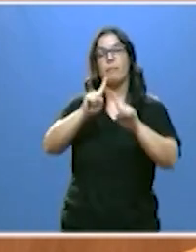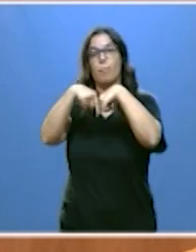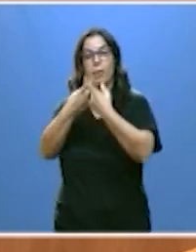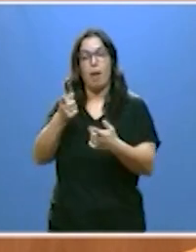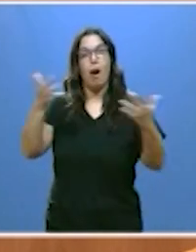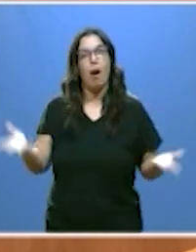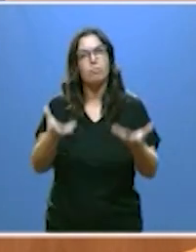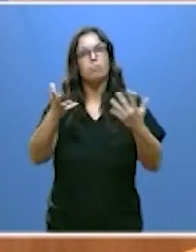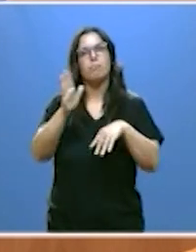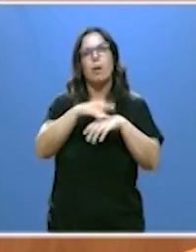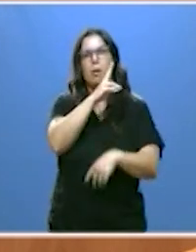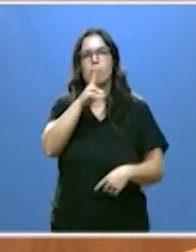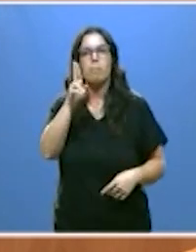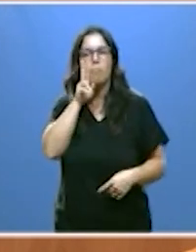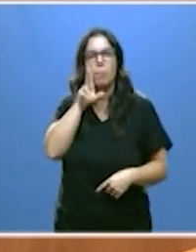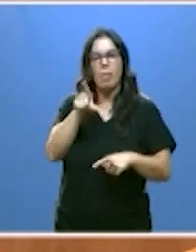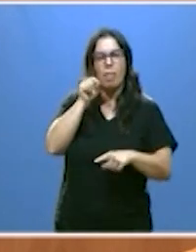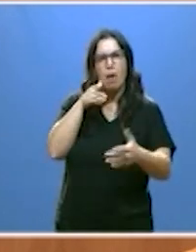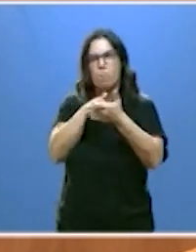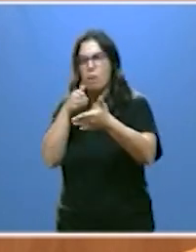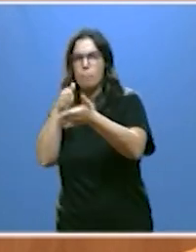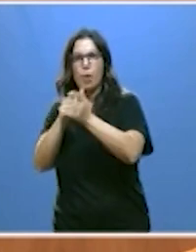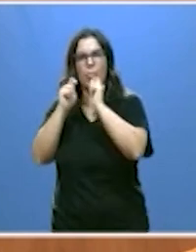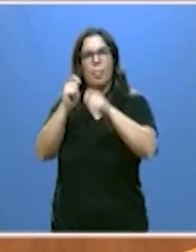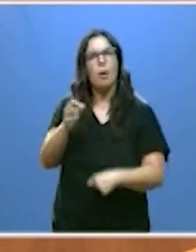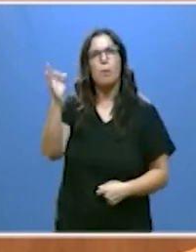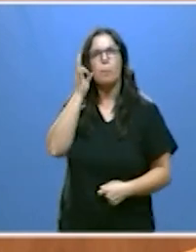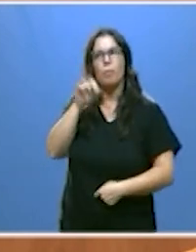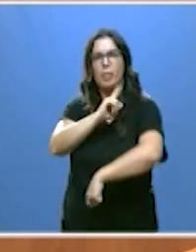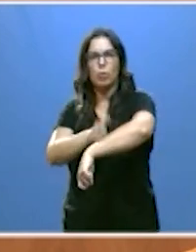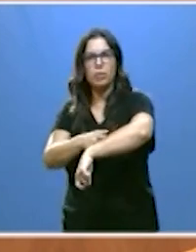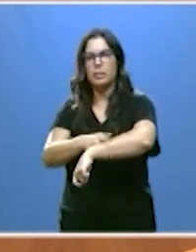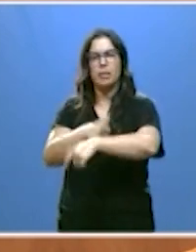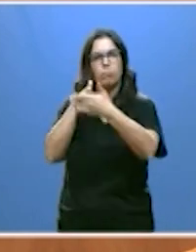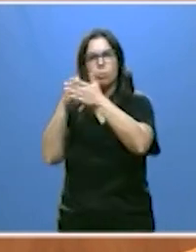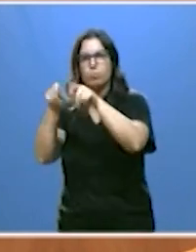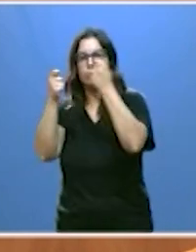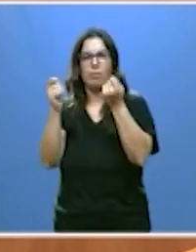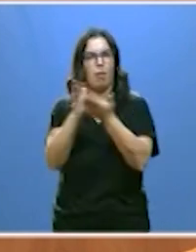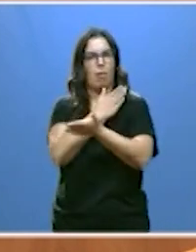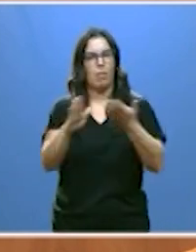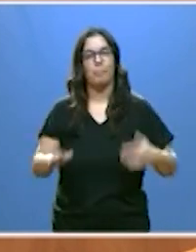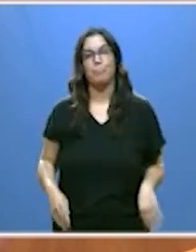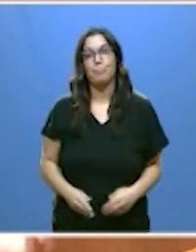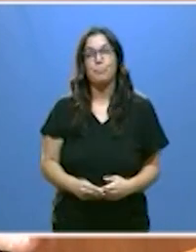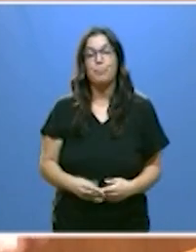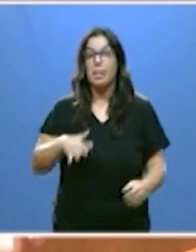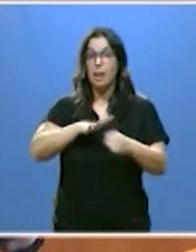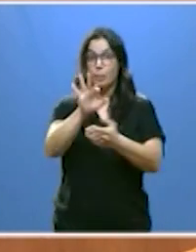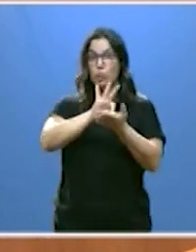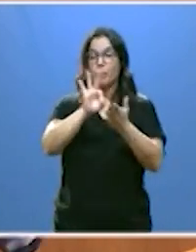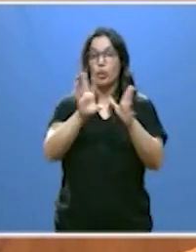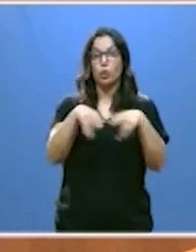no sea un obstáculo en la carrera profesional de nuestras deportistas. En Servicios Sociales y Dependencia